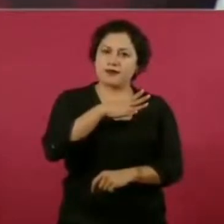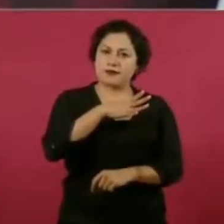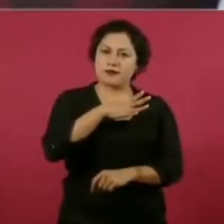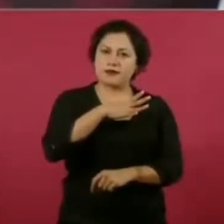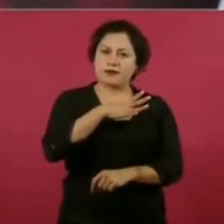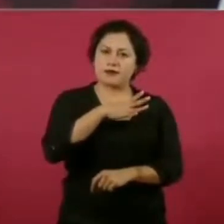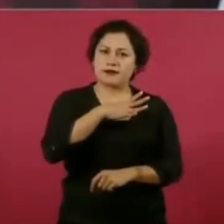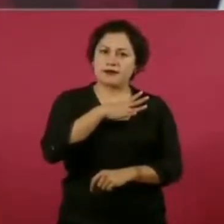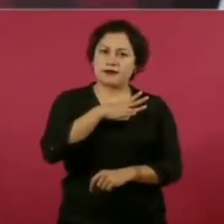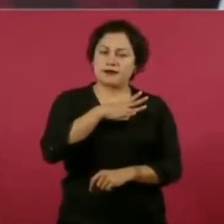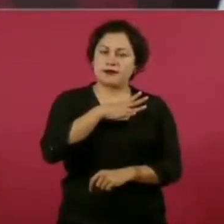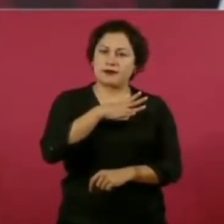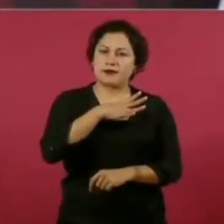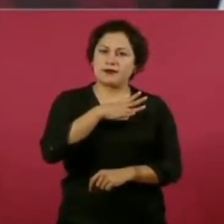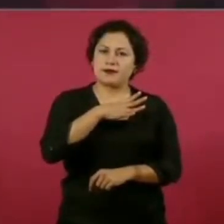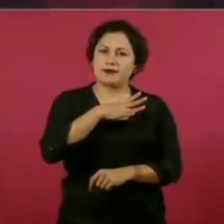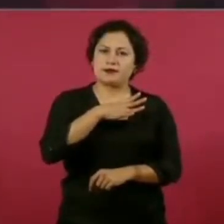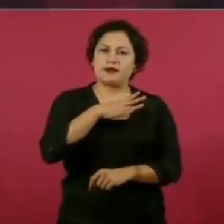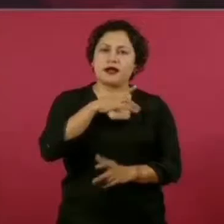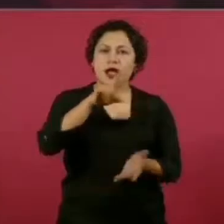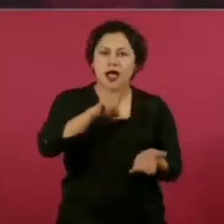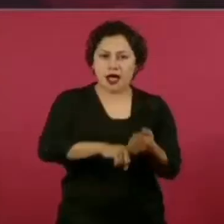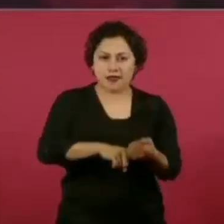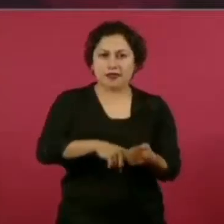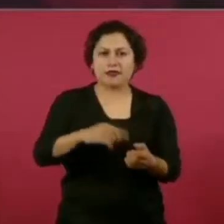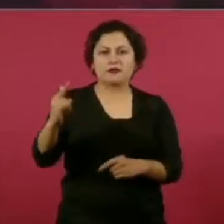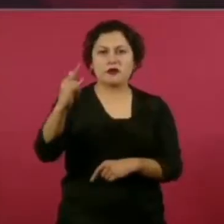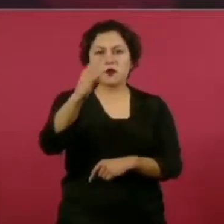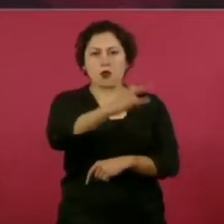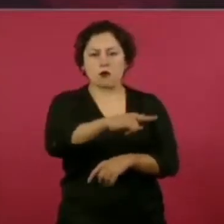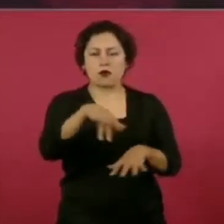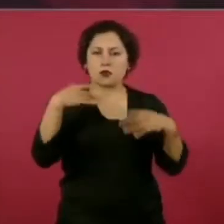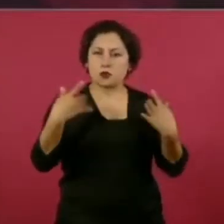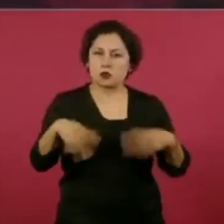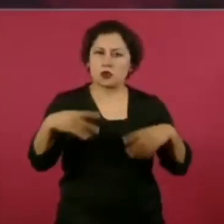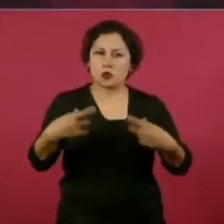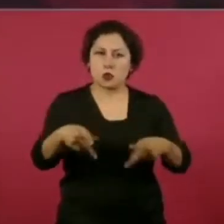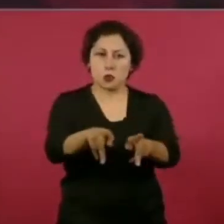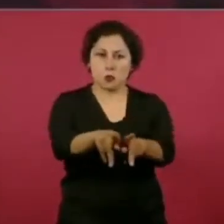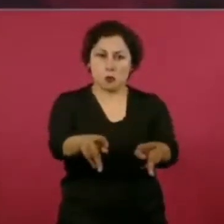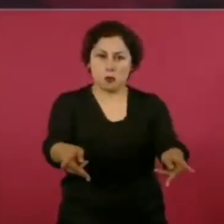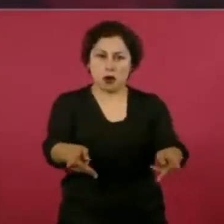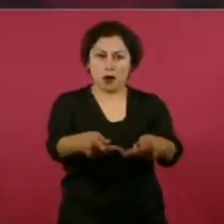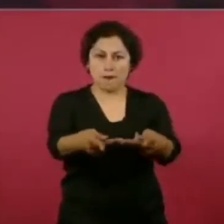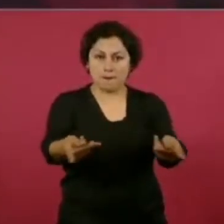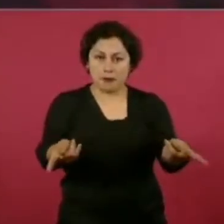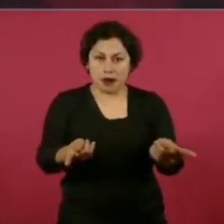vajilla bordada de oro y